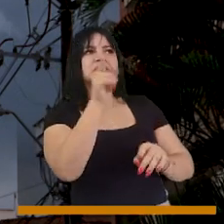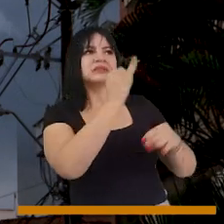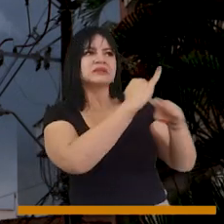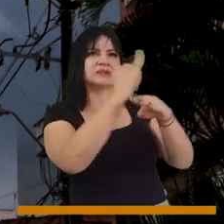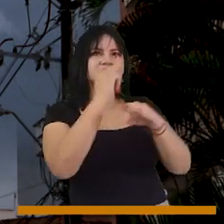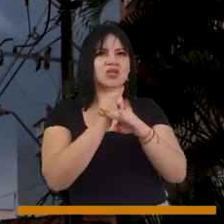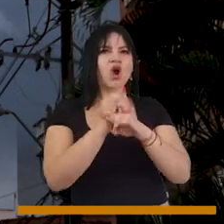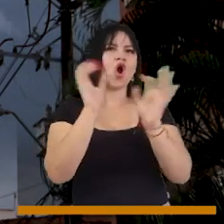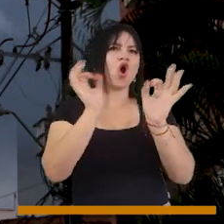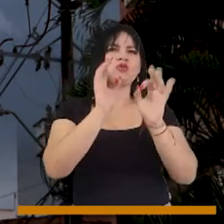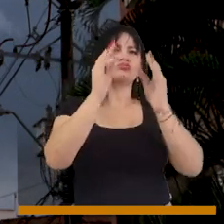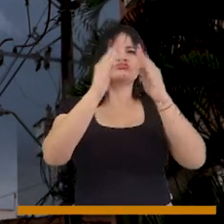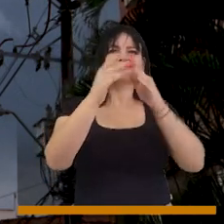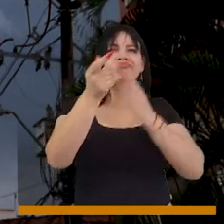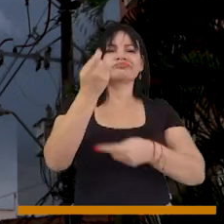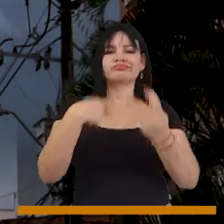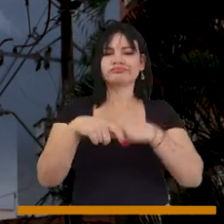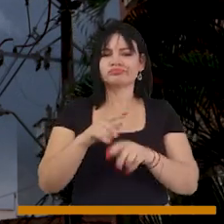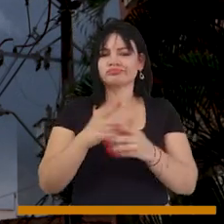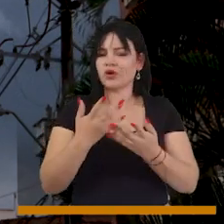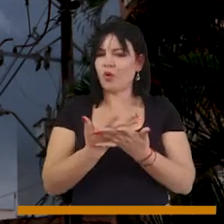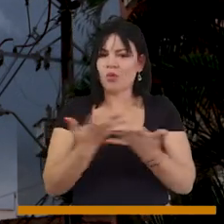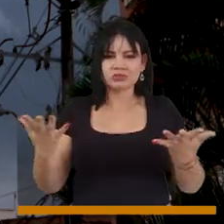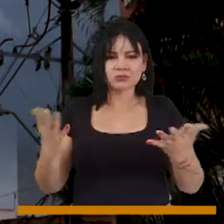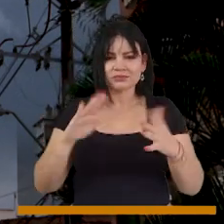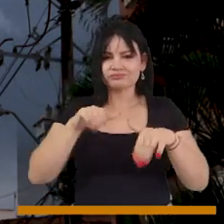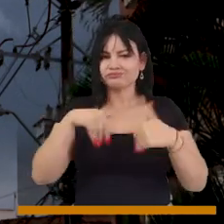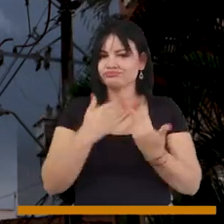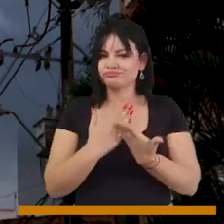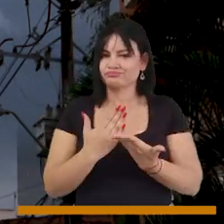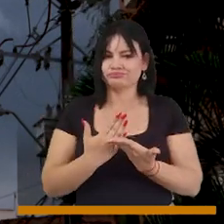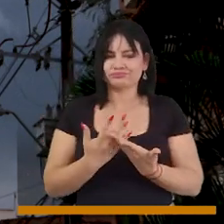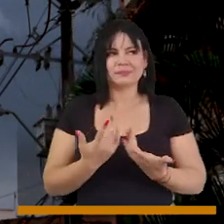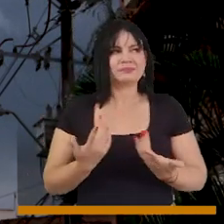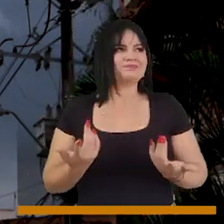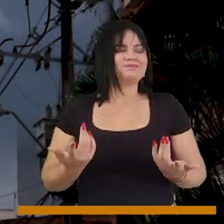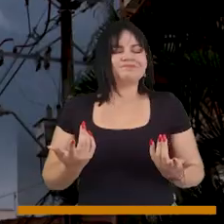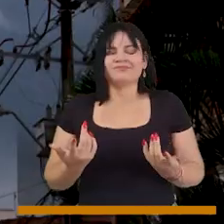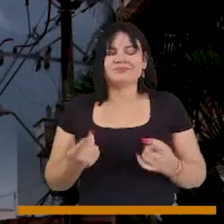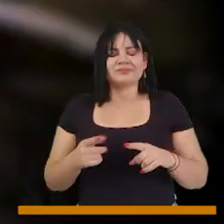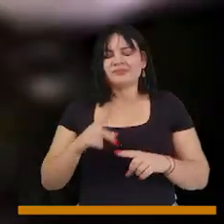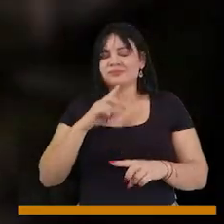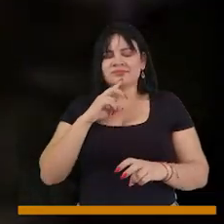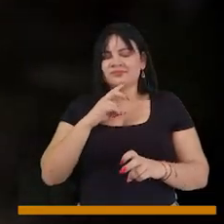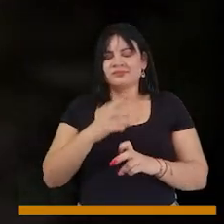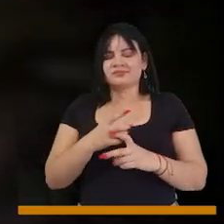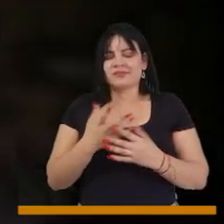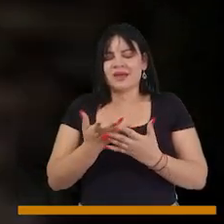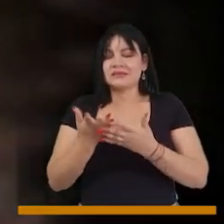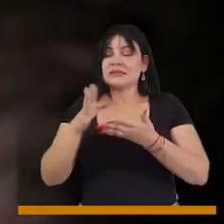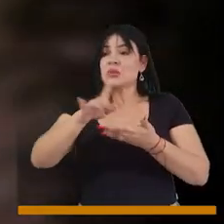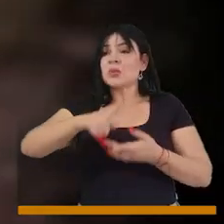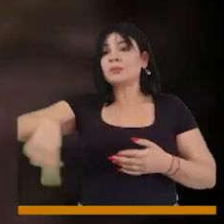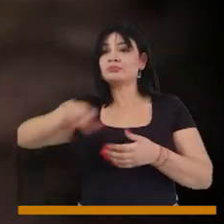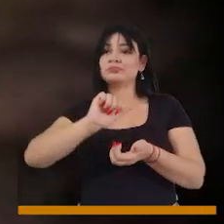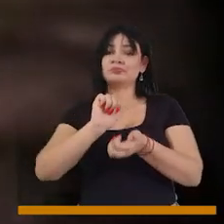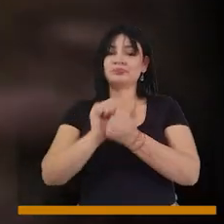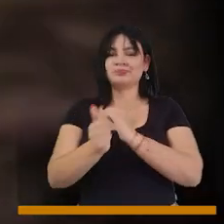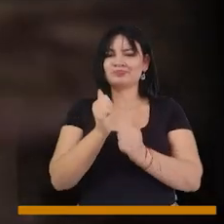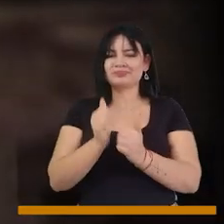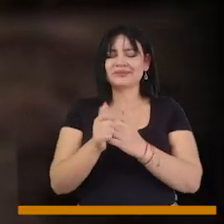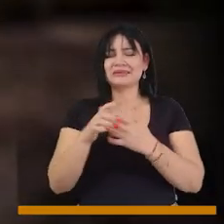institucional, el comercio, todos los planteles educativos y toda la